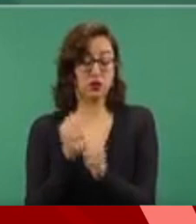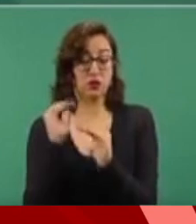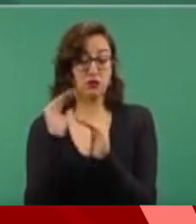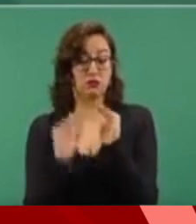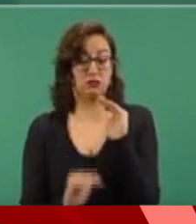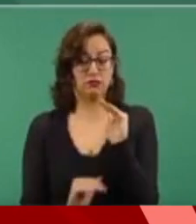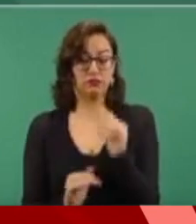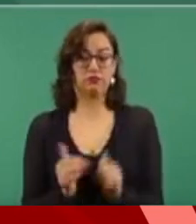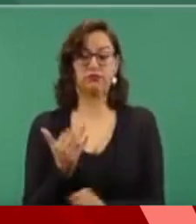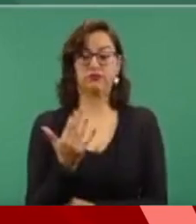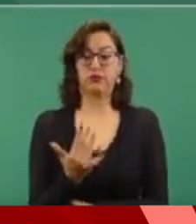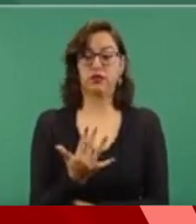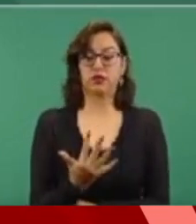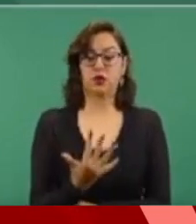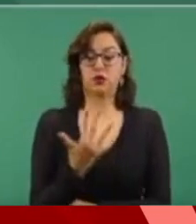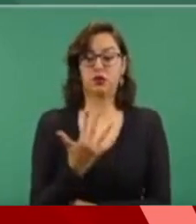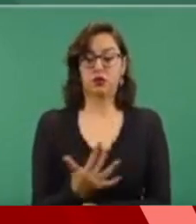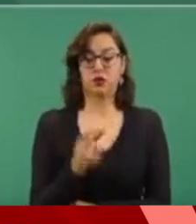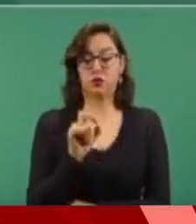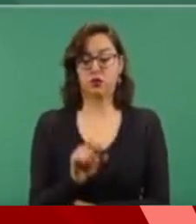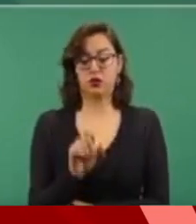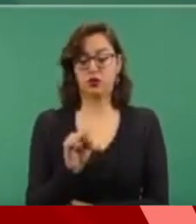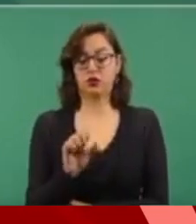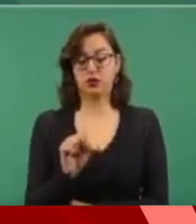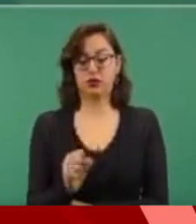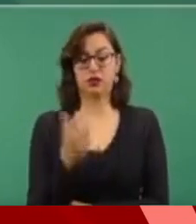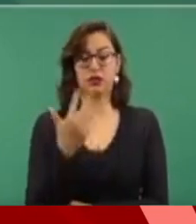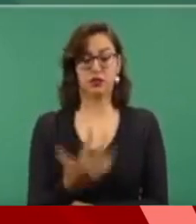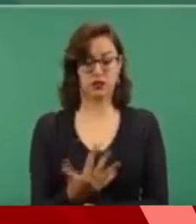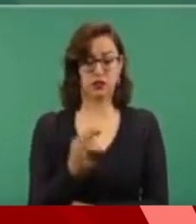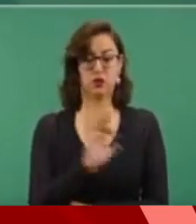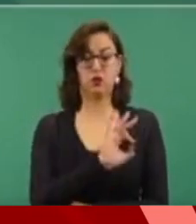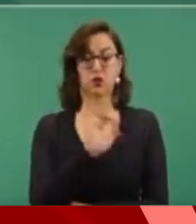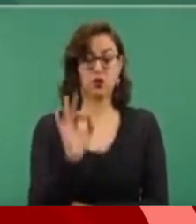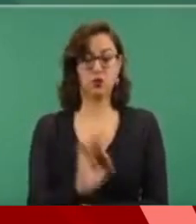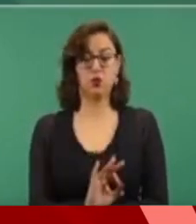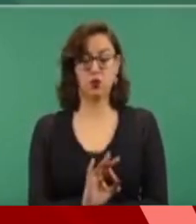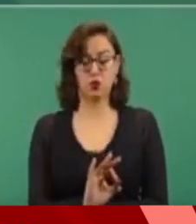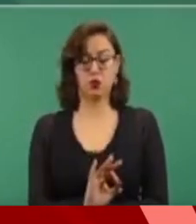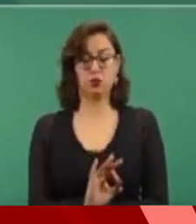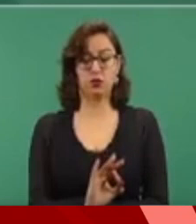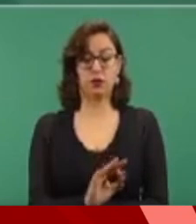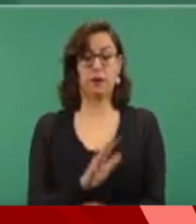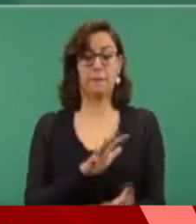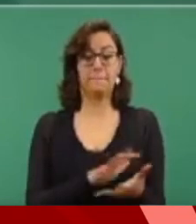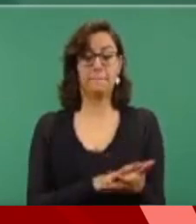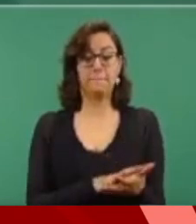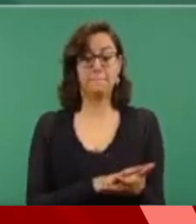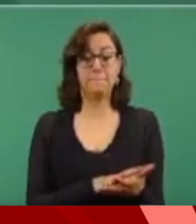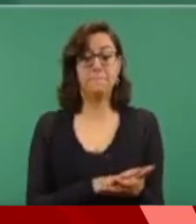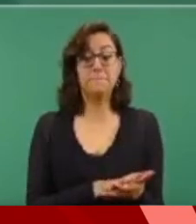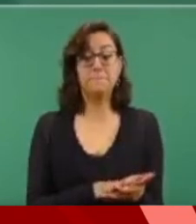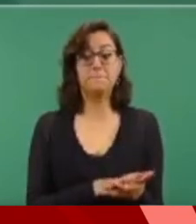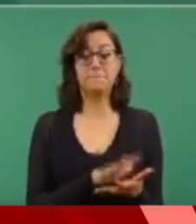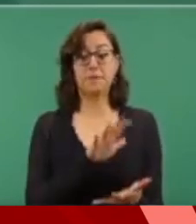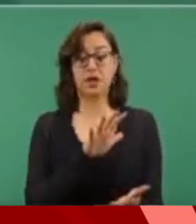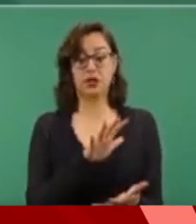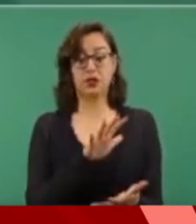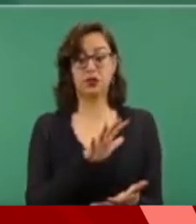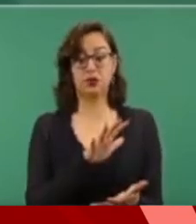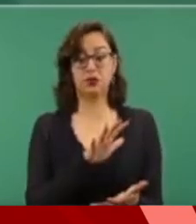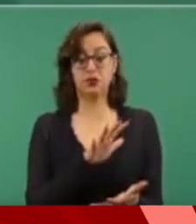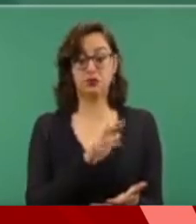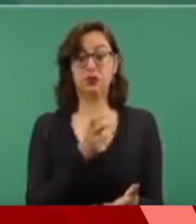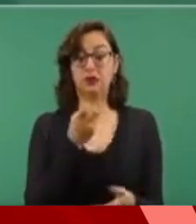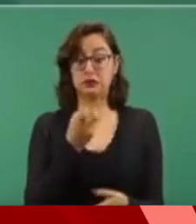el 55.65% de ellas, y la mayoría de estas, este es un dato